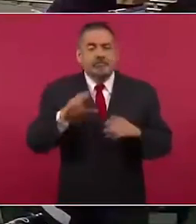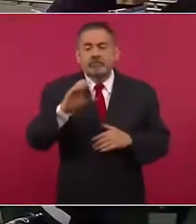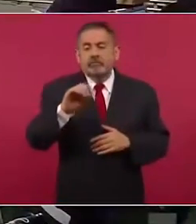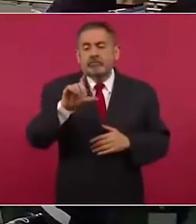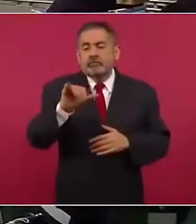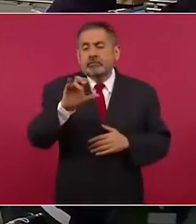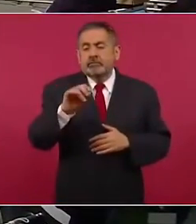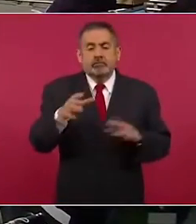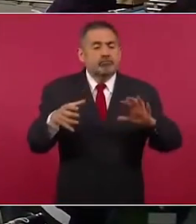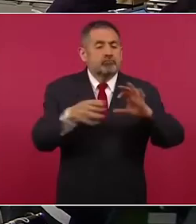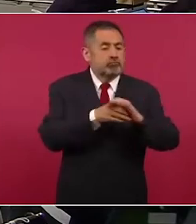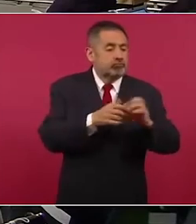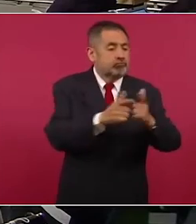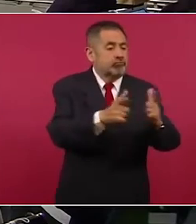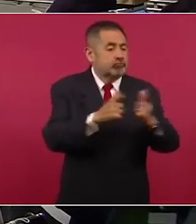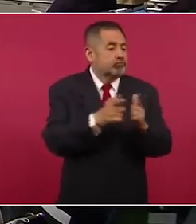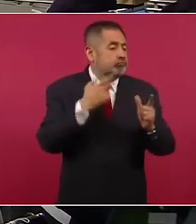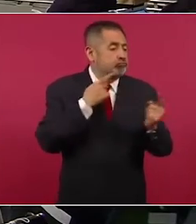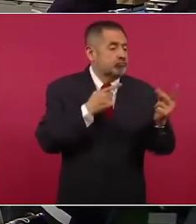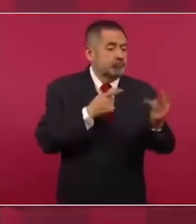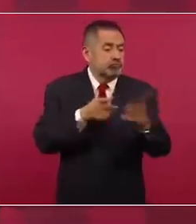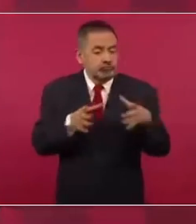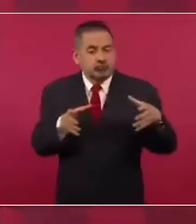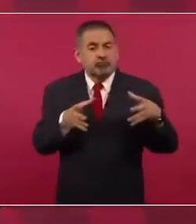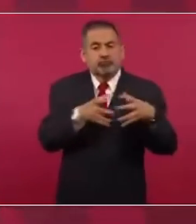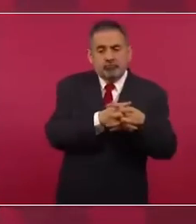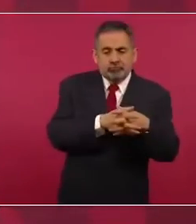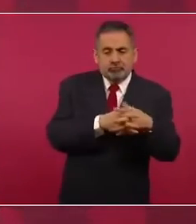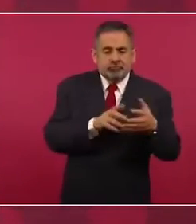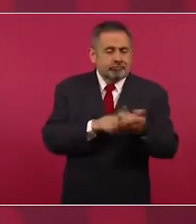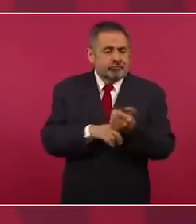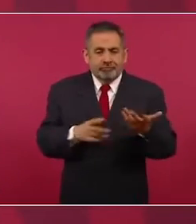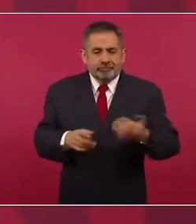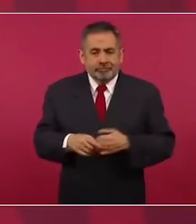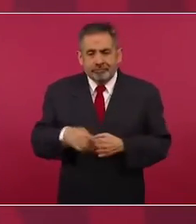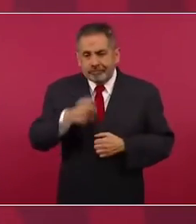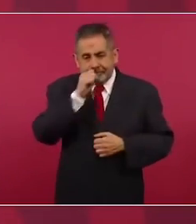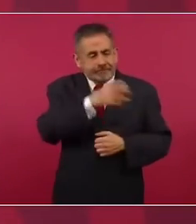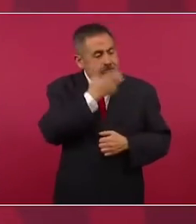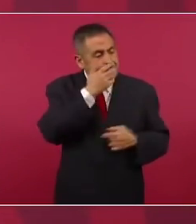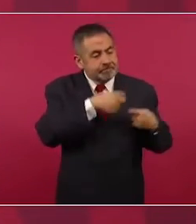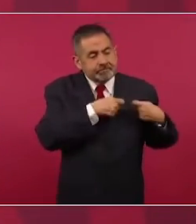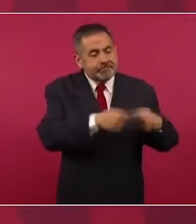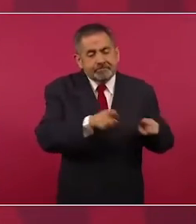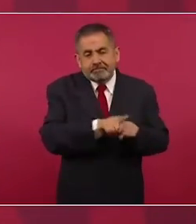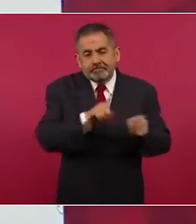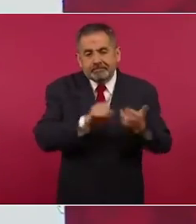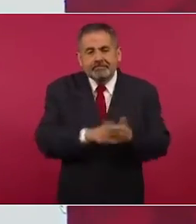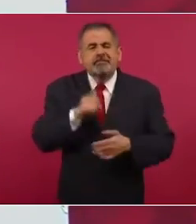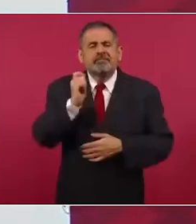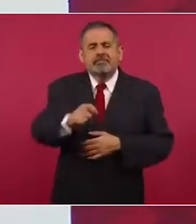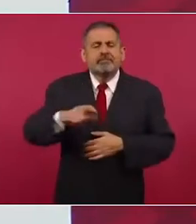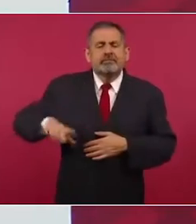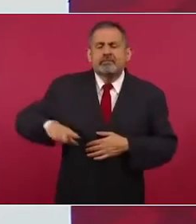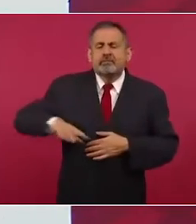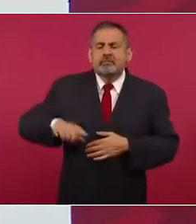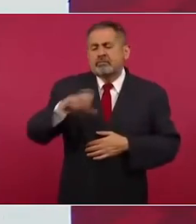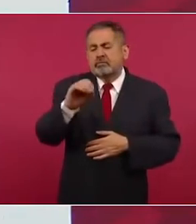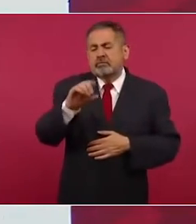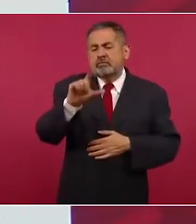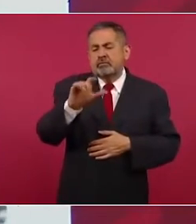es en la práctica lo que promueve el conservadurismo, ¿qué es un gobierno de coalición?,